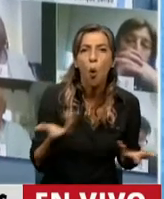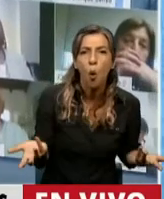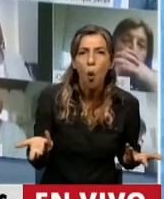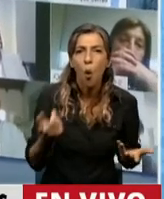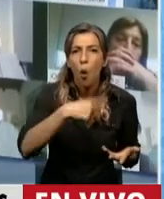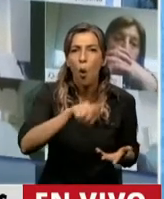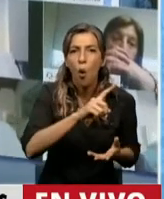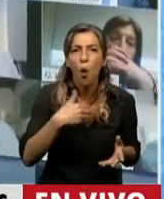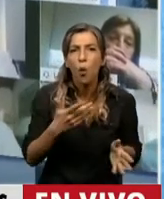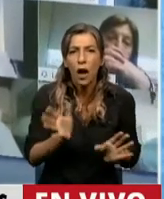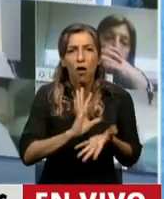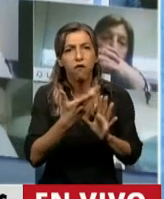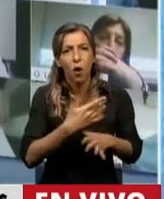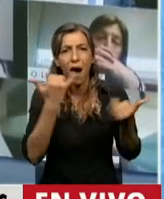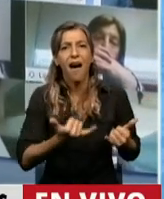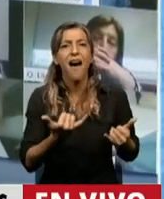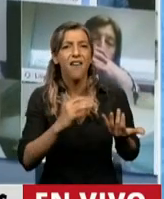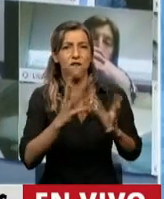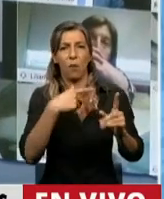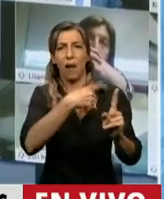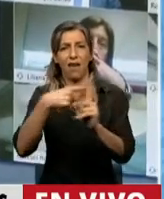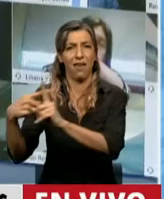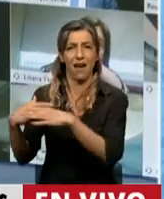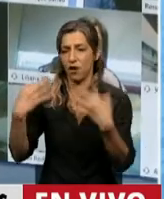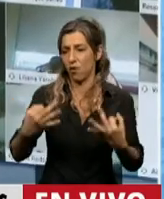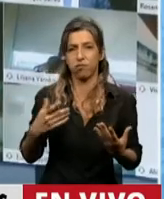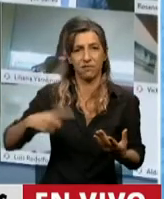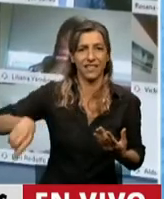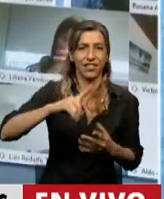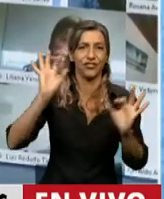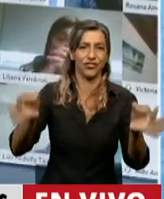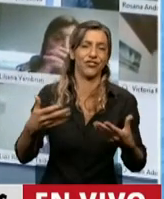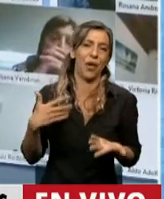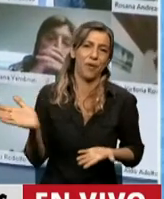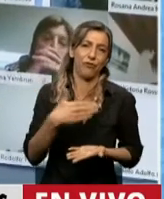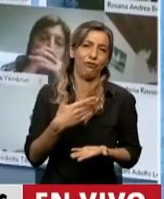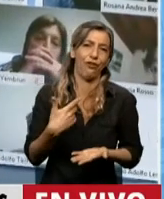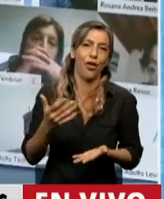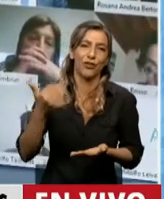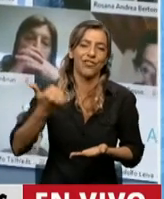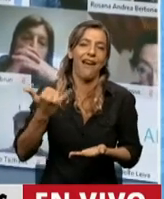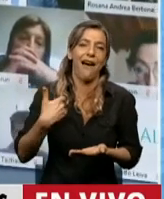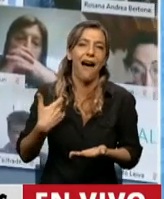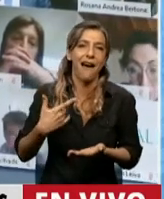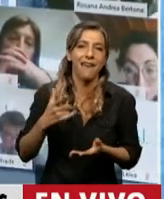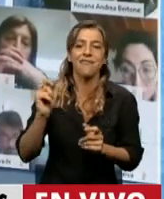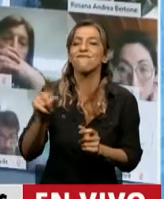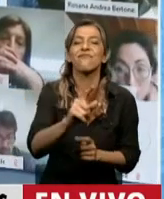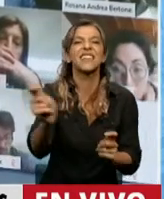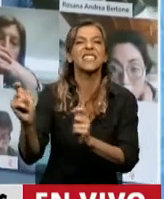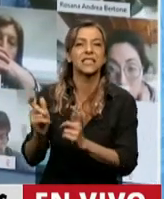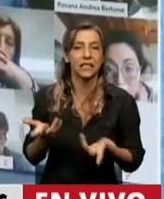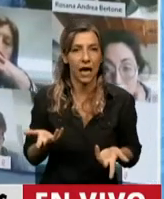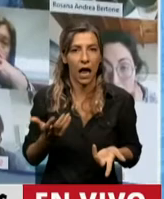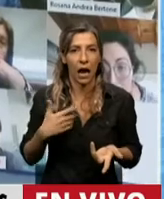Es fácil hacer la cuenta porque en general han dejado toda la huella digital. Tercero, que se restituyan integralmente los aportes